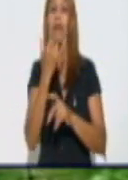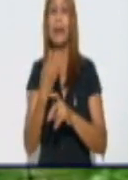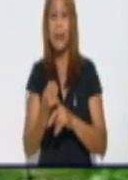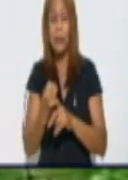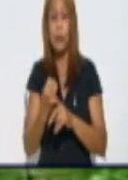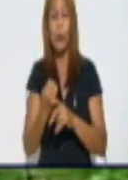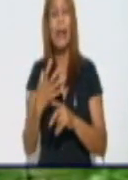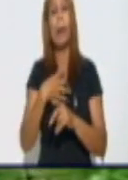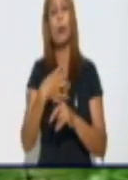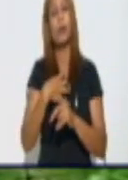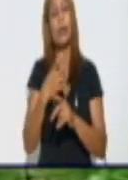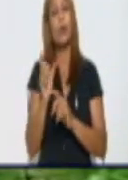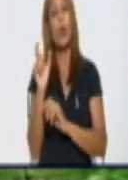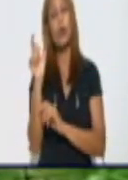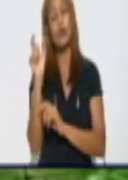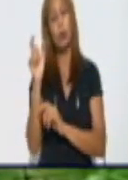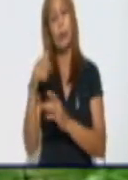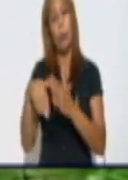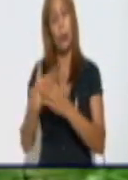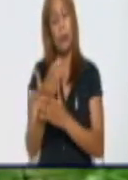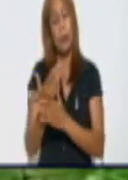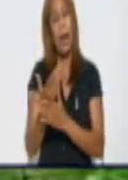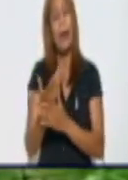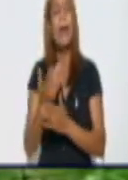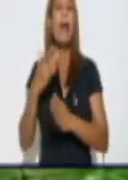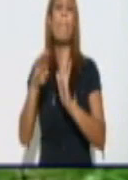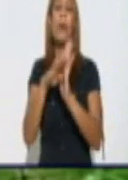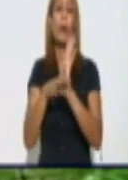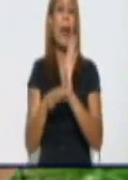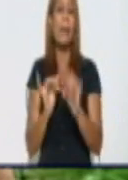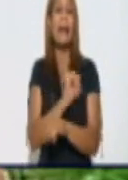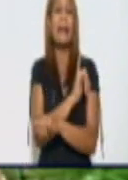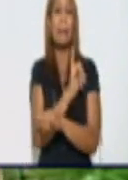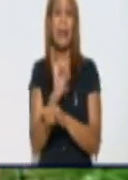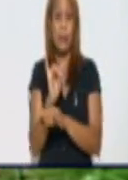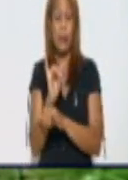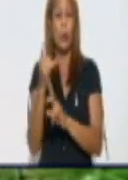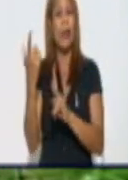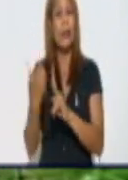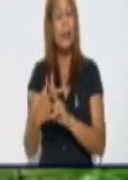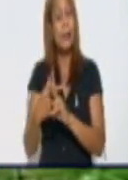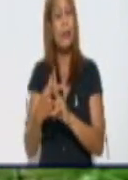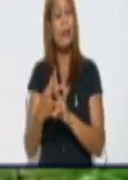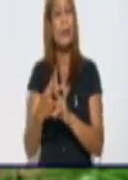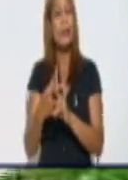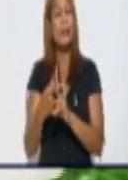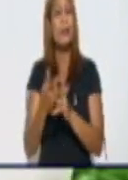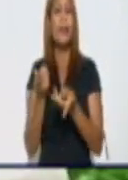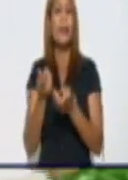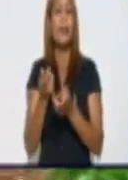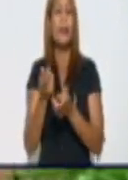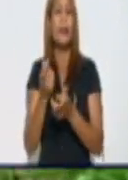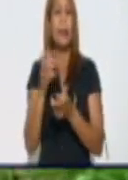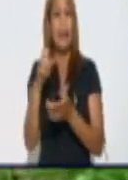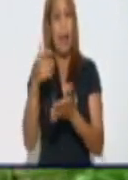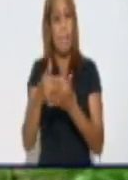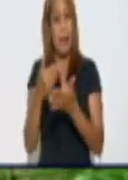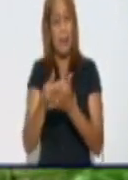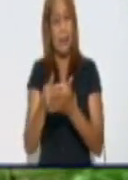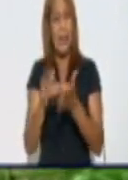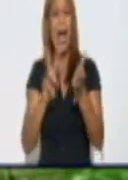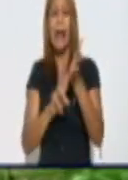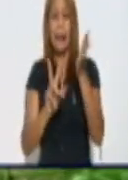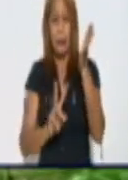días, el programa de inversiones en Bayamo, y también el comercio electrónico. Después de la pausa, tendremos la